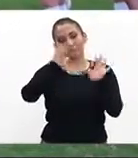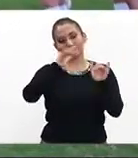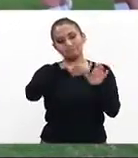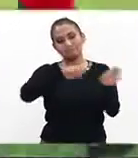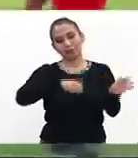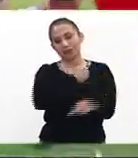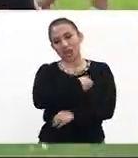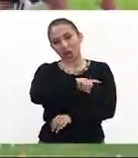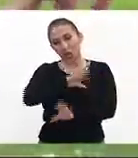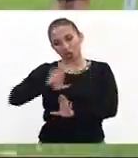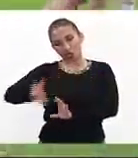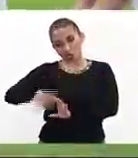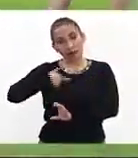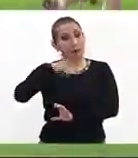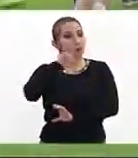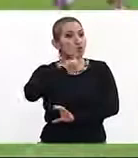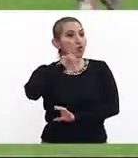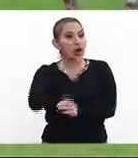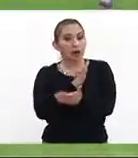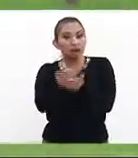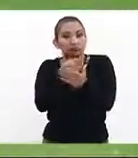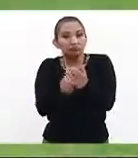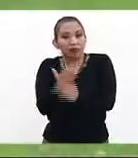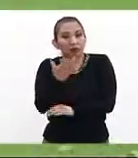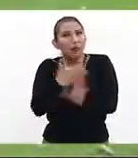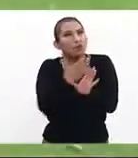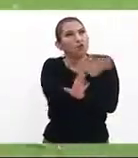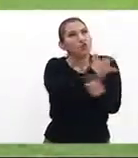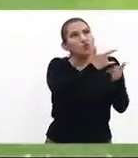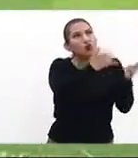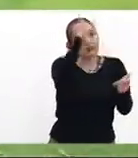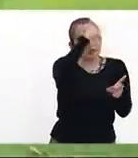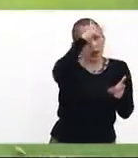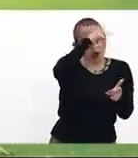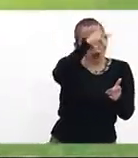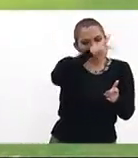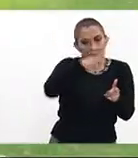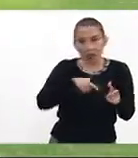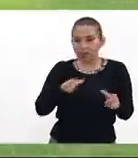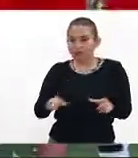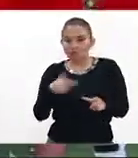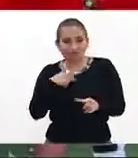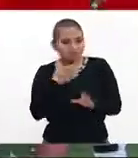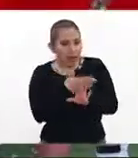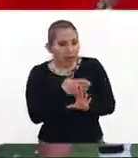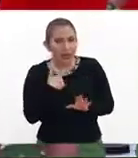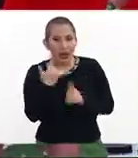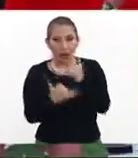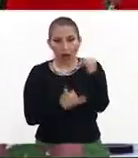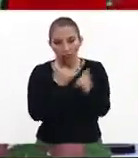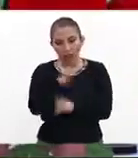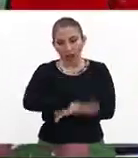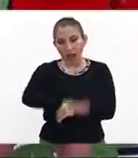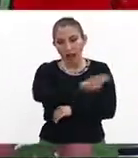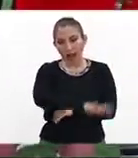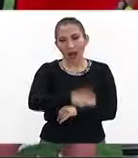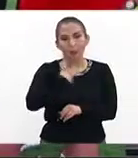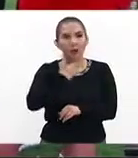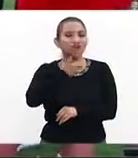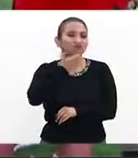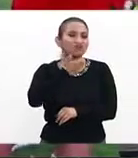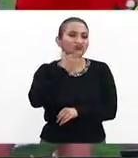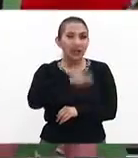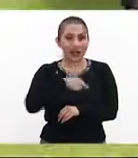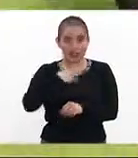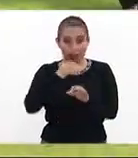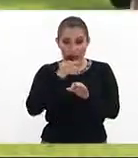problemas de salud, la tapatea de 27 años, tiene un pasado como psicóloga de fuerzas básicas de las rojinegras y jugadora en el sector amateur, también les